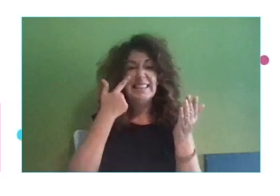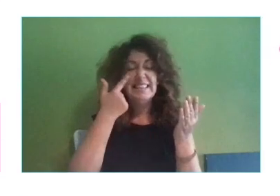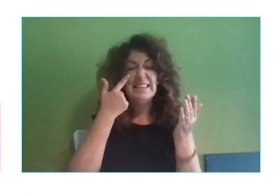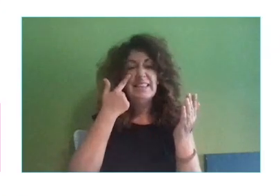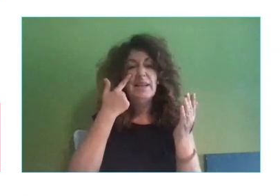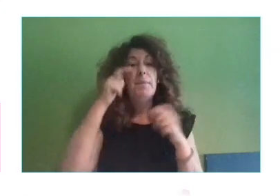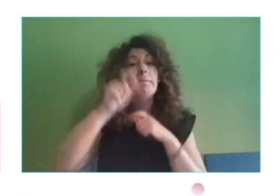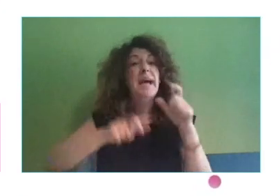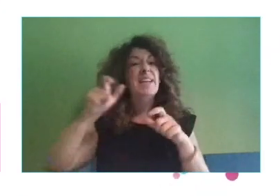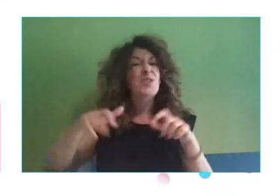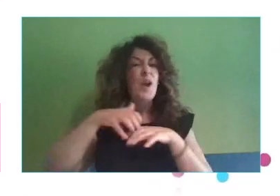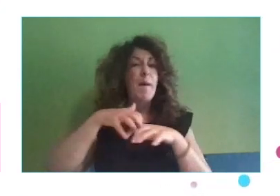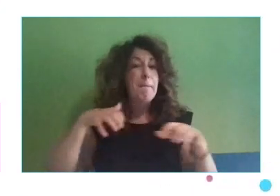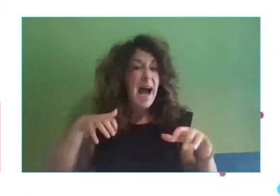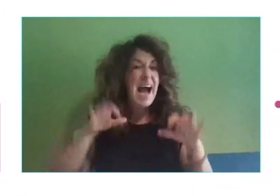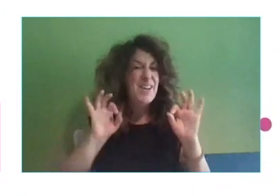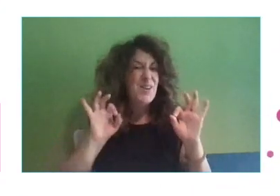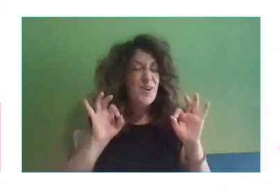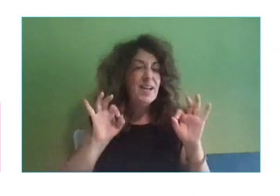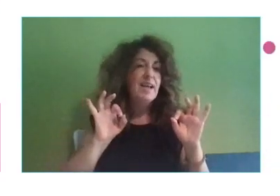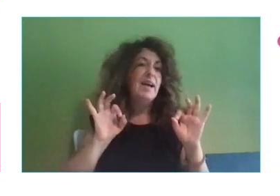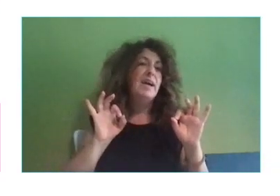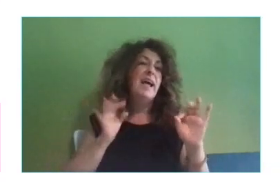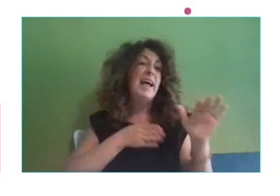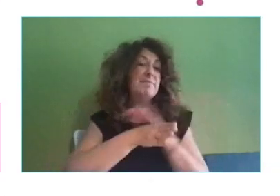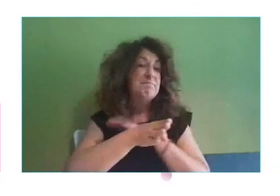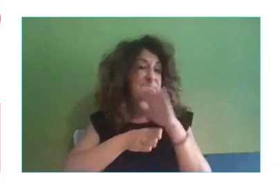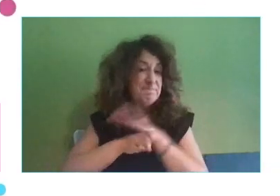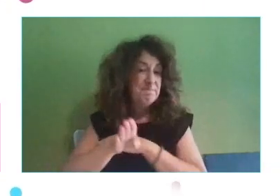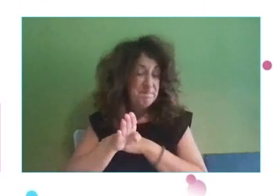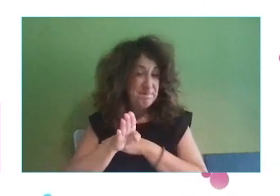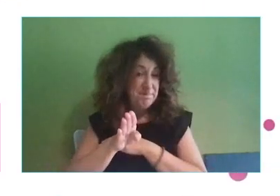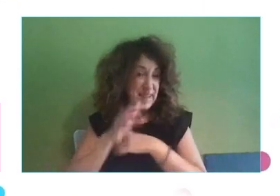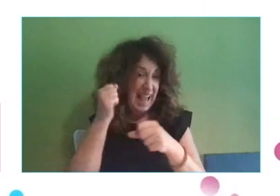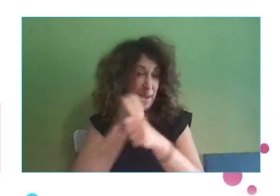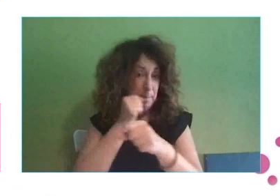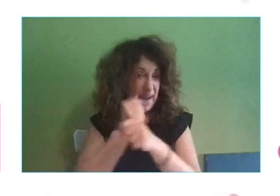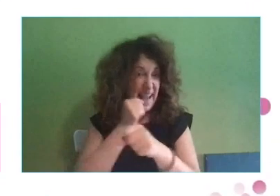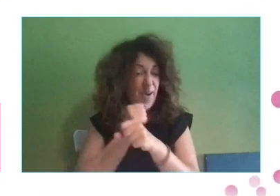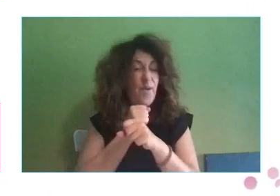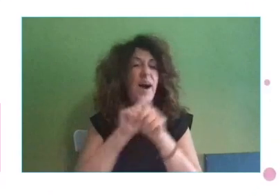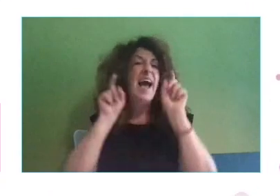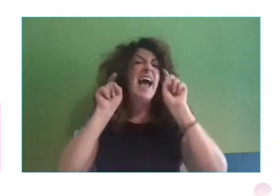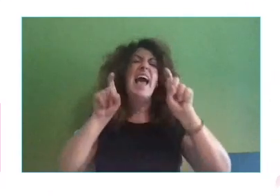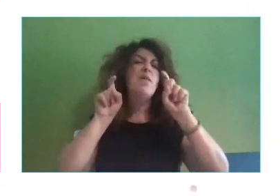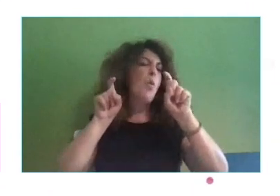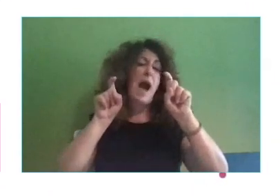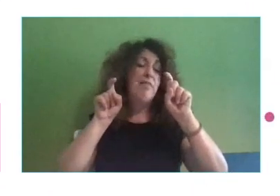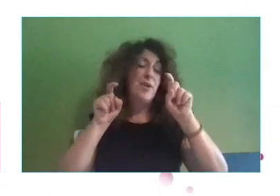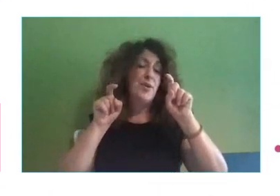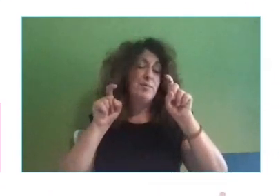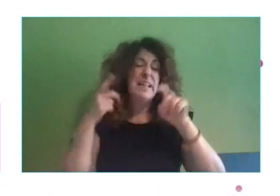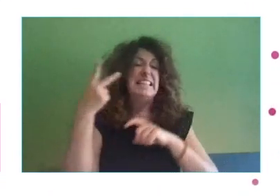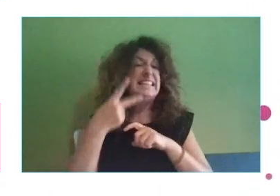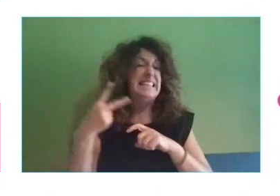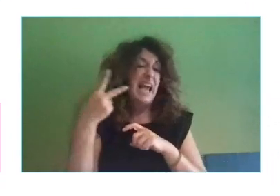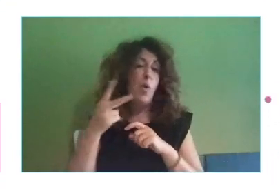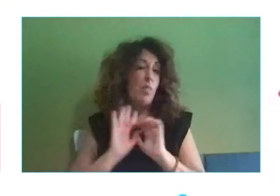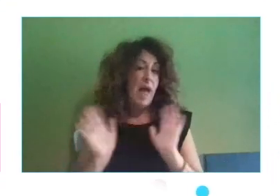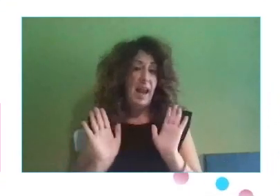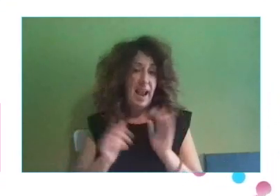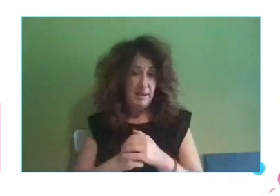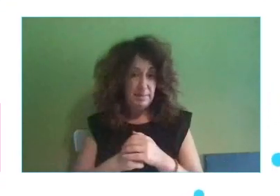personas con discapacidad que acceden a un empleo tienen solamente la educación secundaria. Y, sin embargo, aquellos